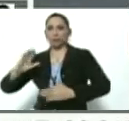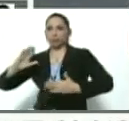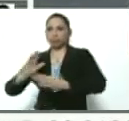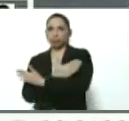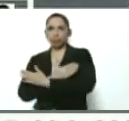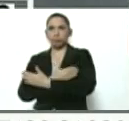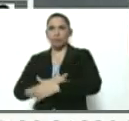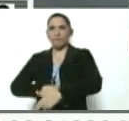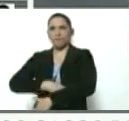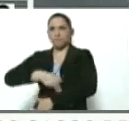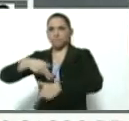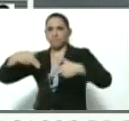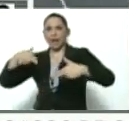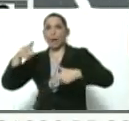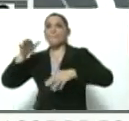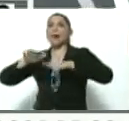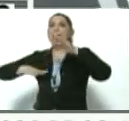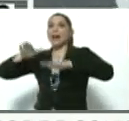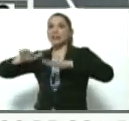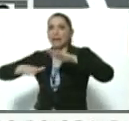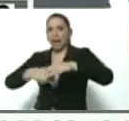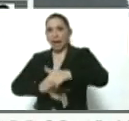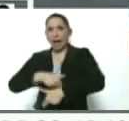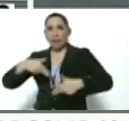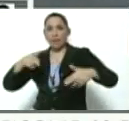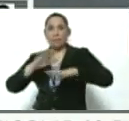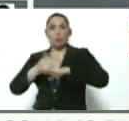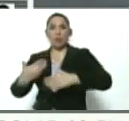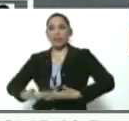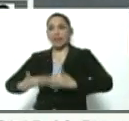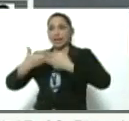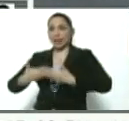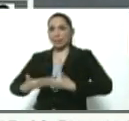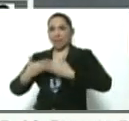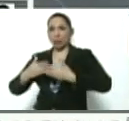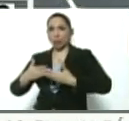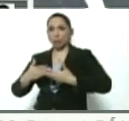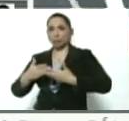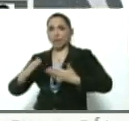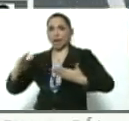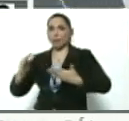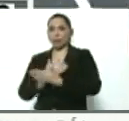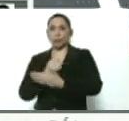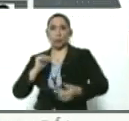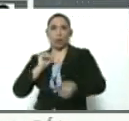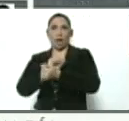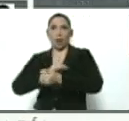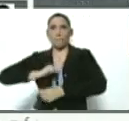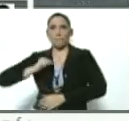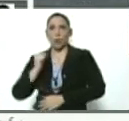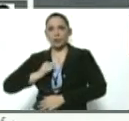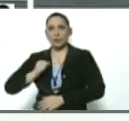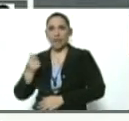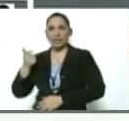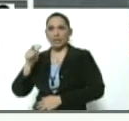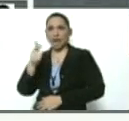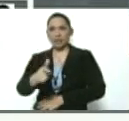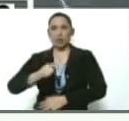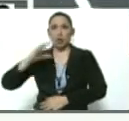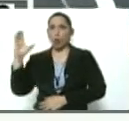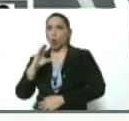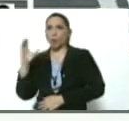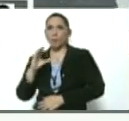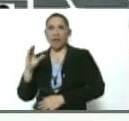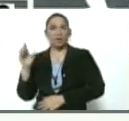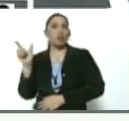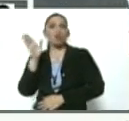parcial de armas, porque ese elijo que fue capturado por la Policía de Tránsito Colombiana no corresponde ni al 20